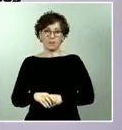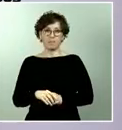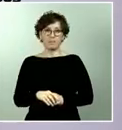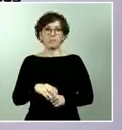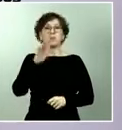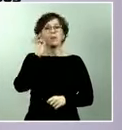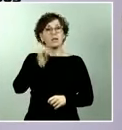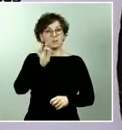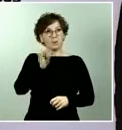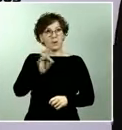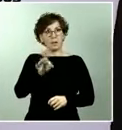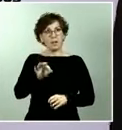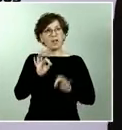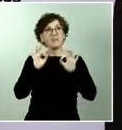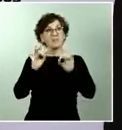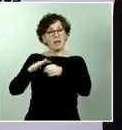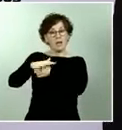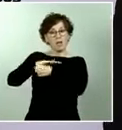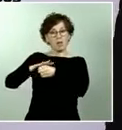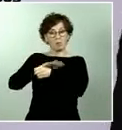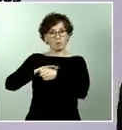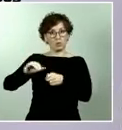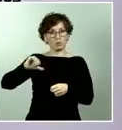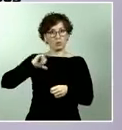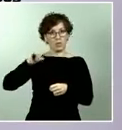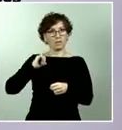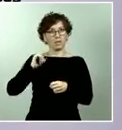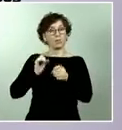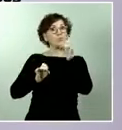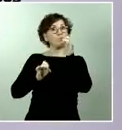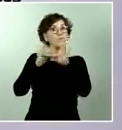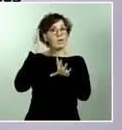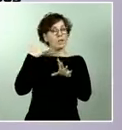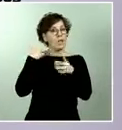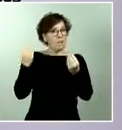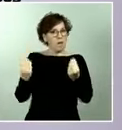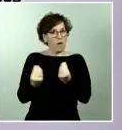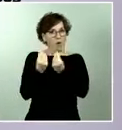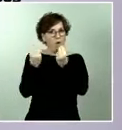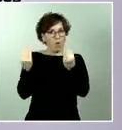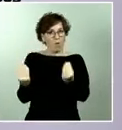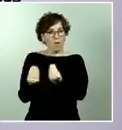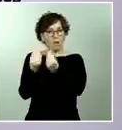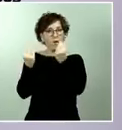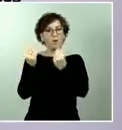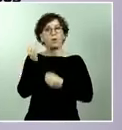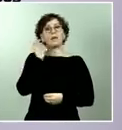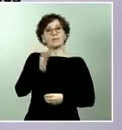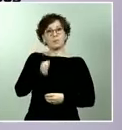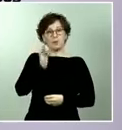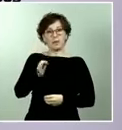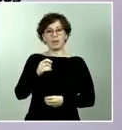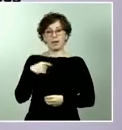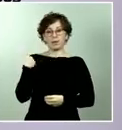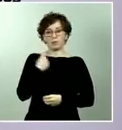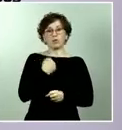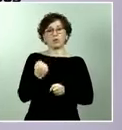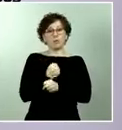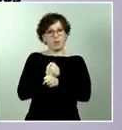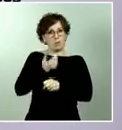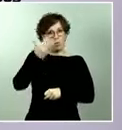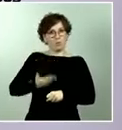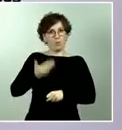sanitario pues va mejorando nosotros tuvimos un papel importante ayudando a la construcción de IFEMA como lo hacemos en